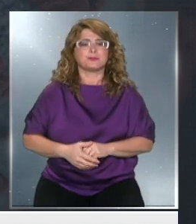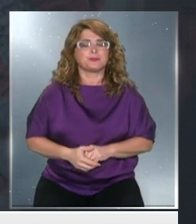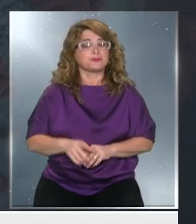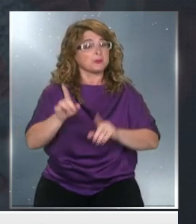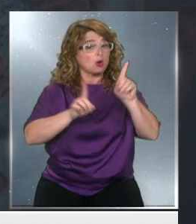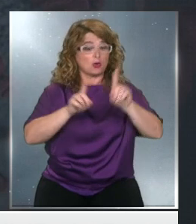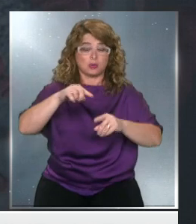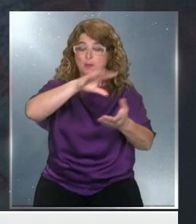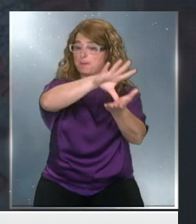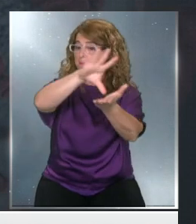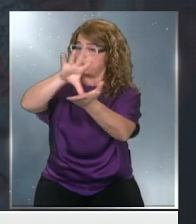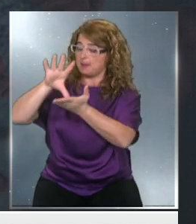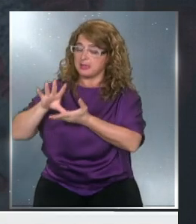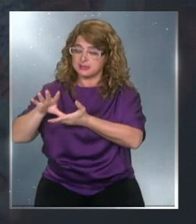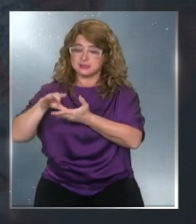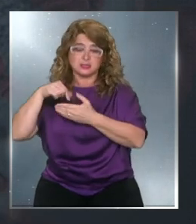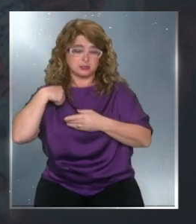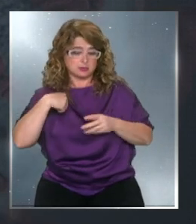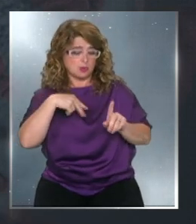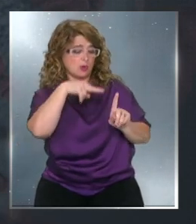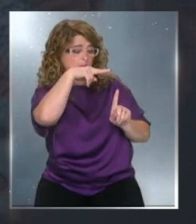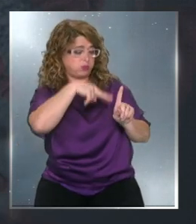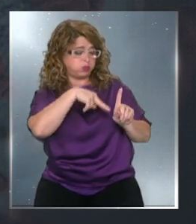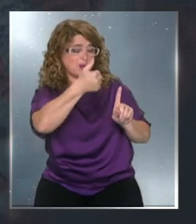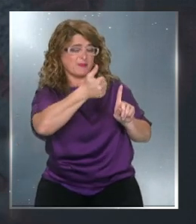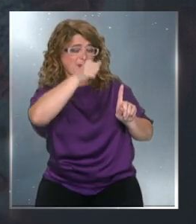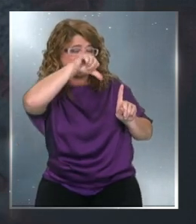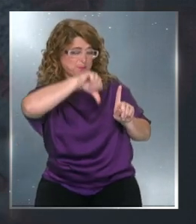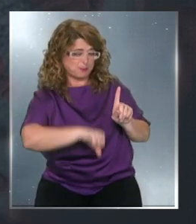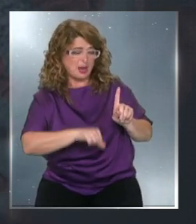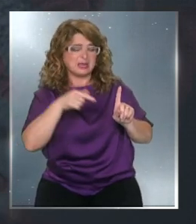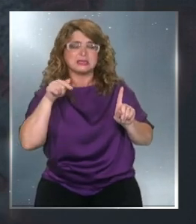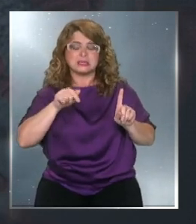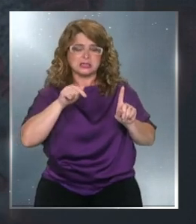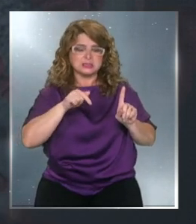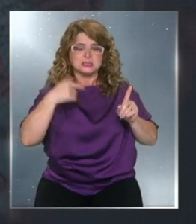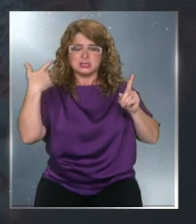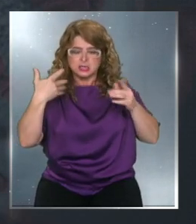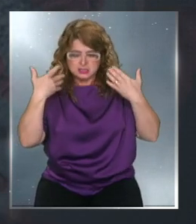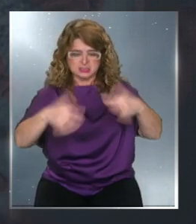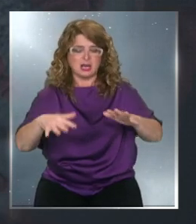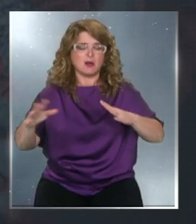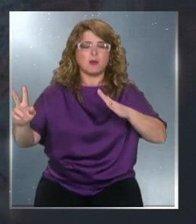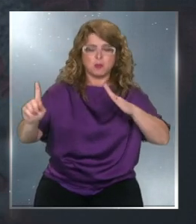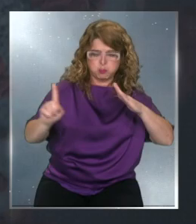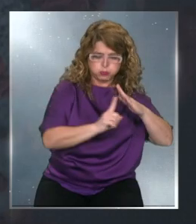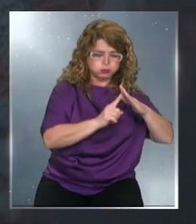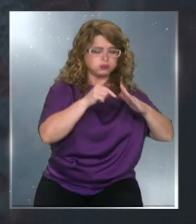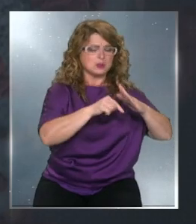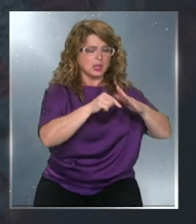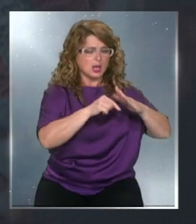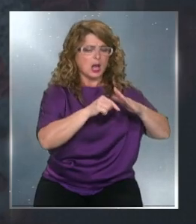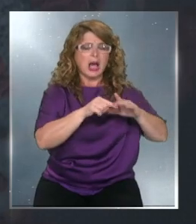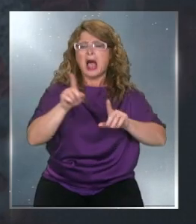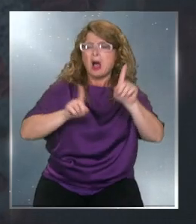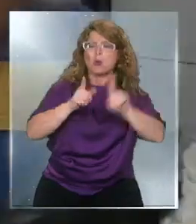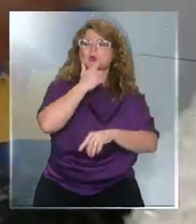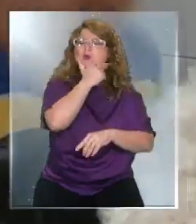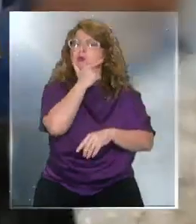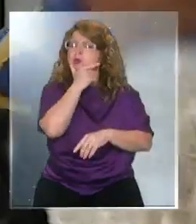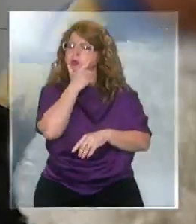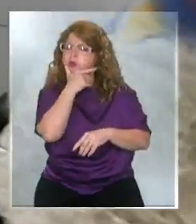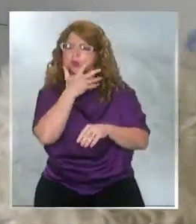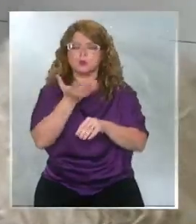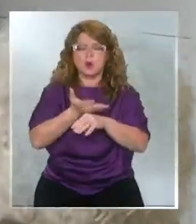el diagnóstico ha sido fundamental para de alguna manera poner en cuarentena aquellas personas que pueden resultar sospechosas de tener